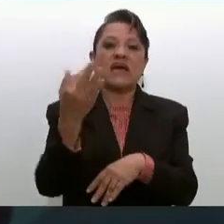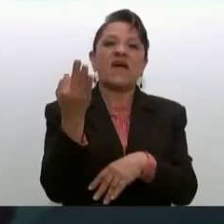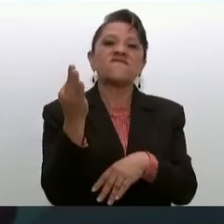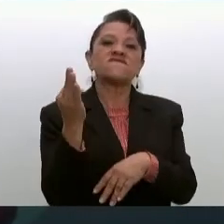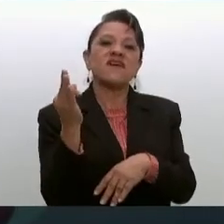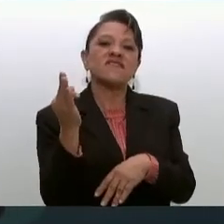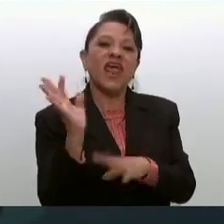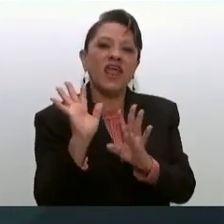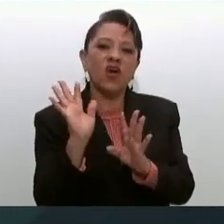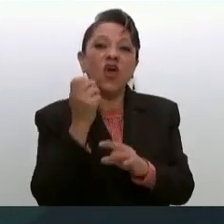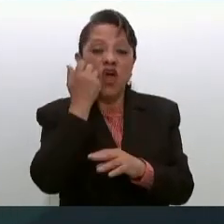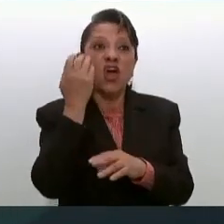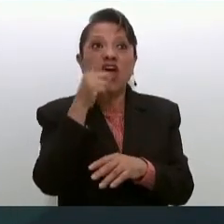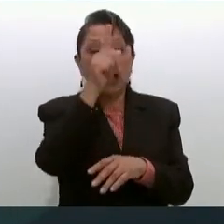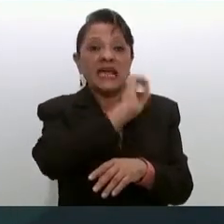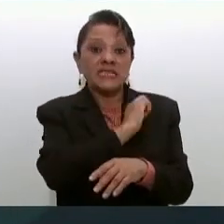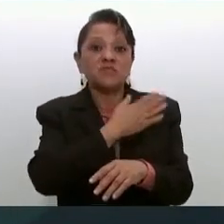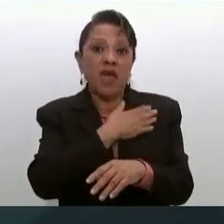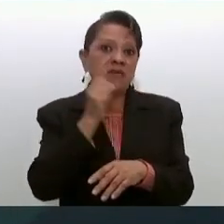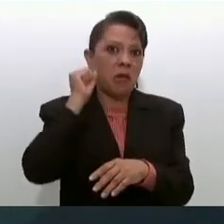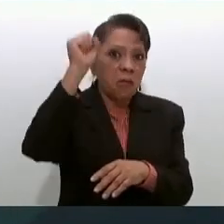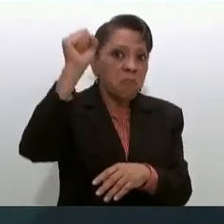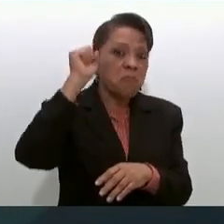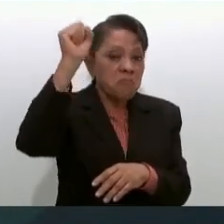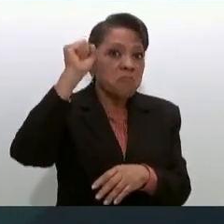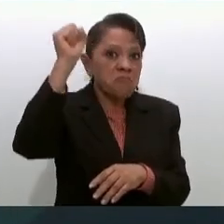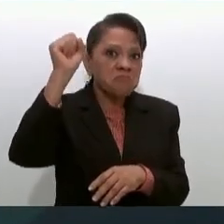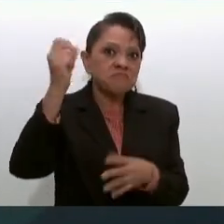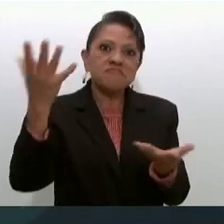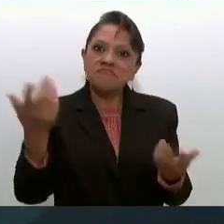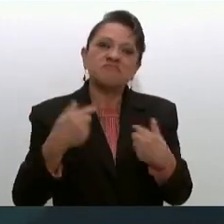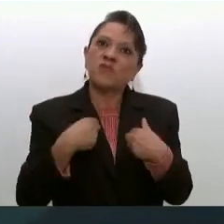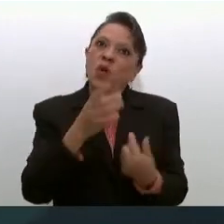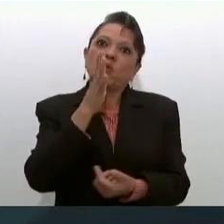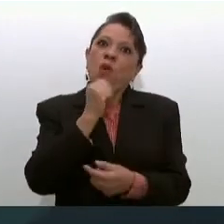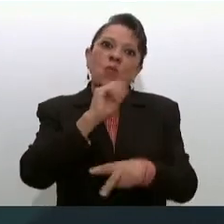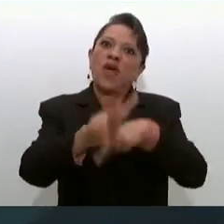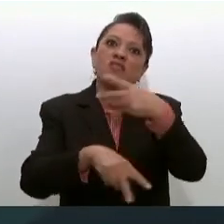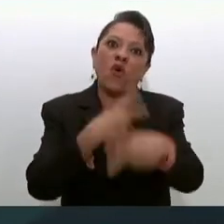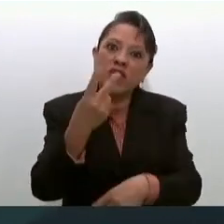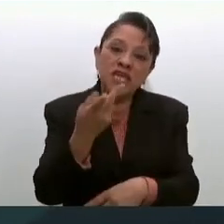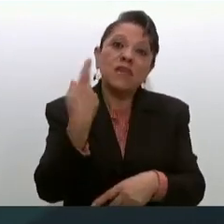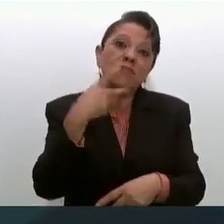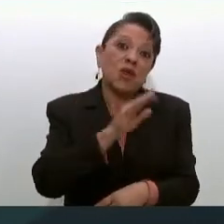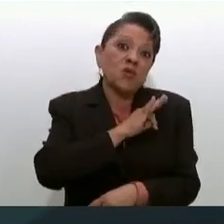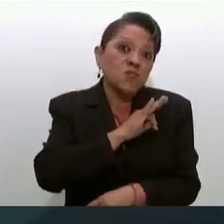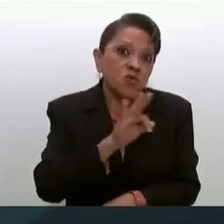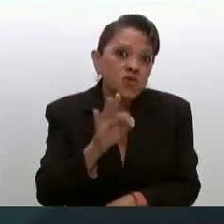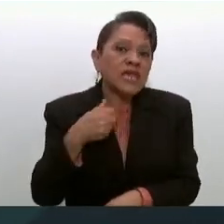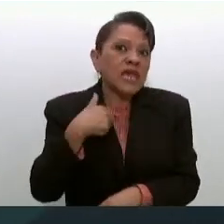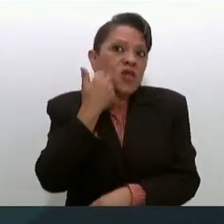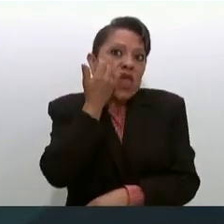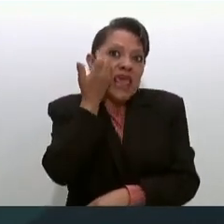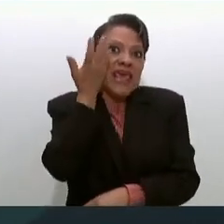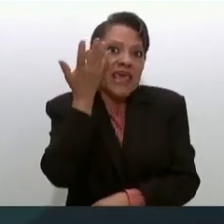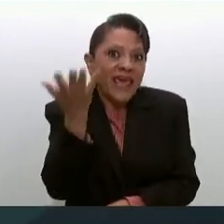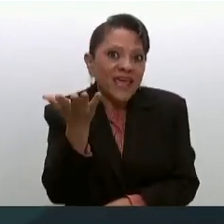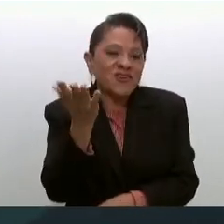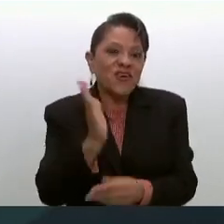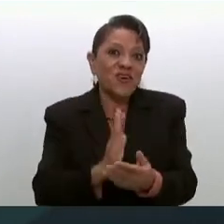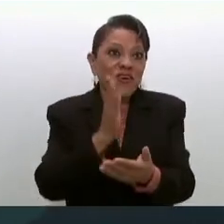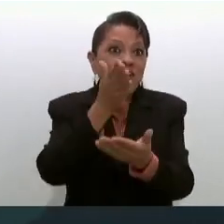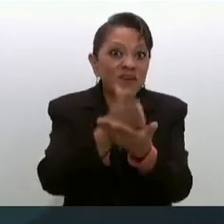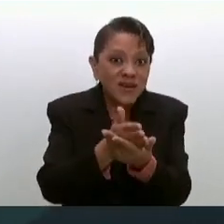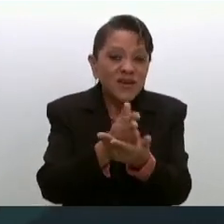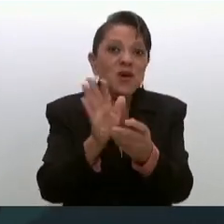voy a poder ir pero si pudiese ir estaría ahí con ellos defendiendo la salud que es un derecho humano